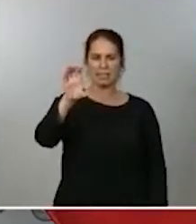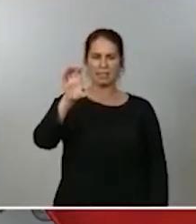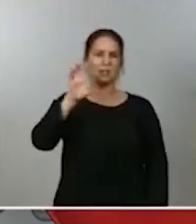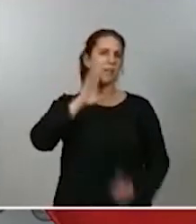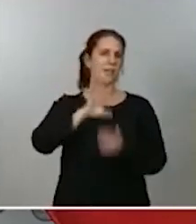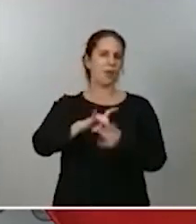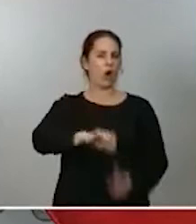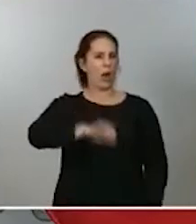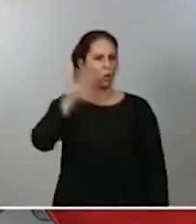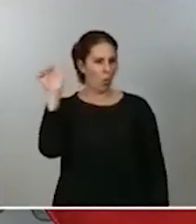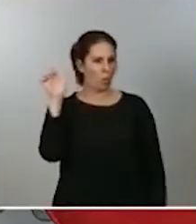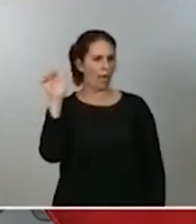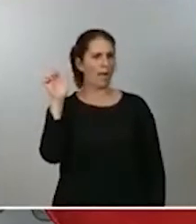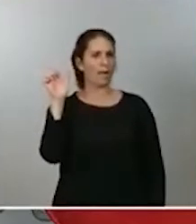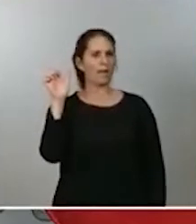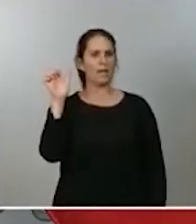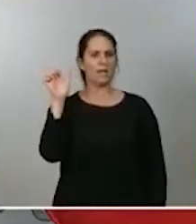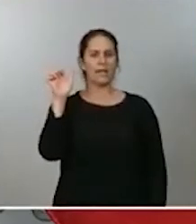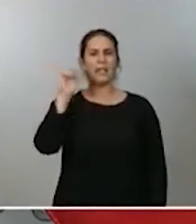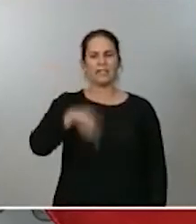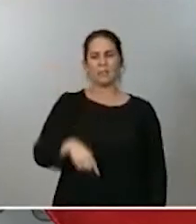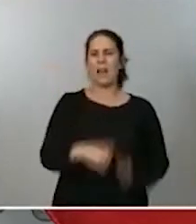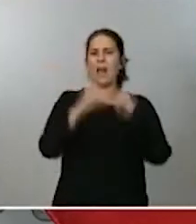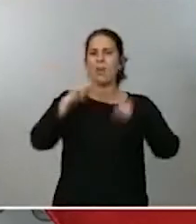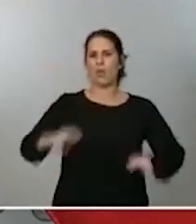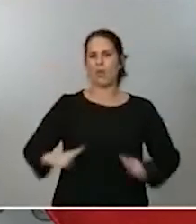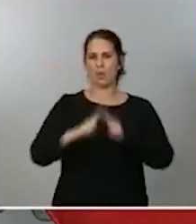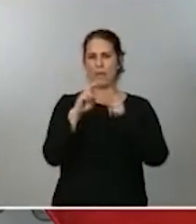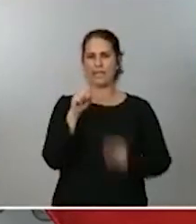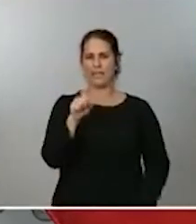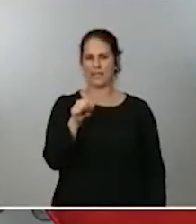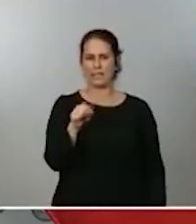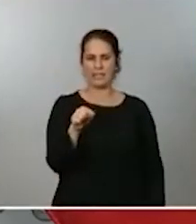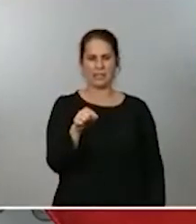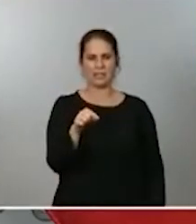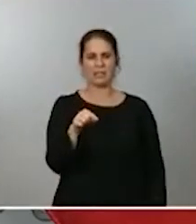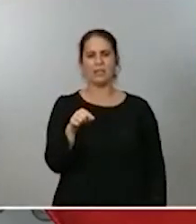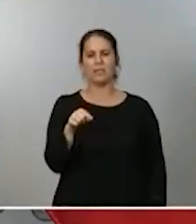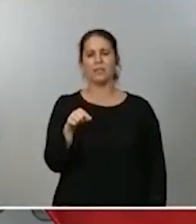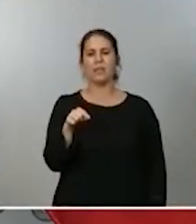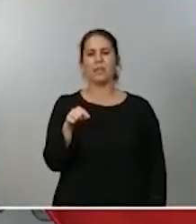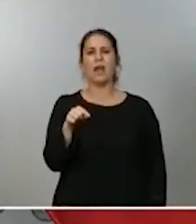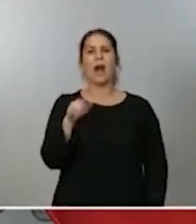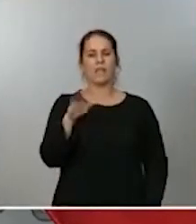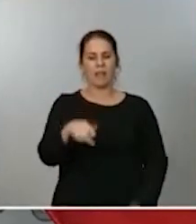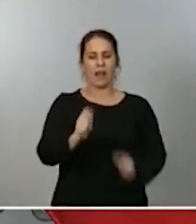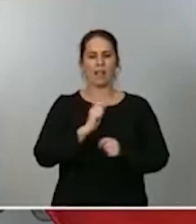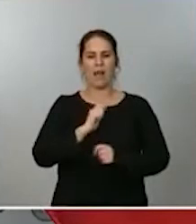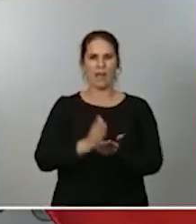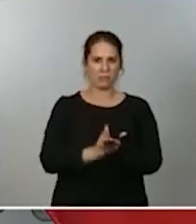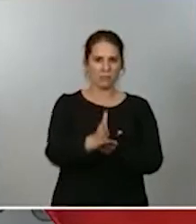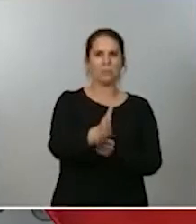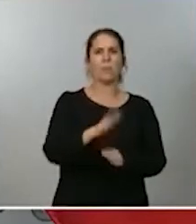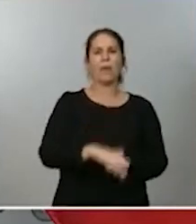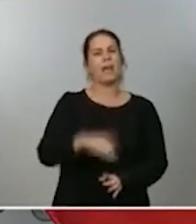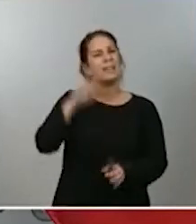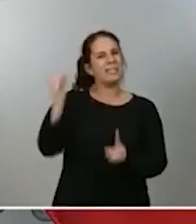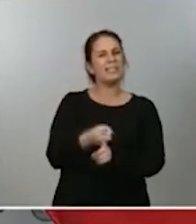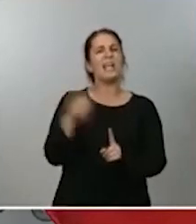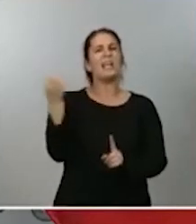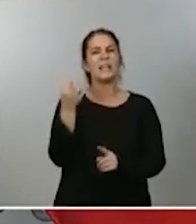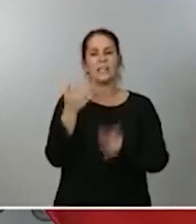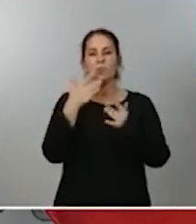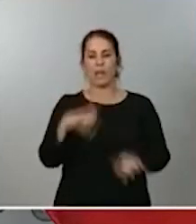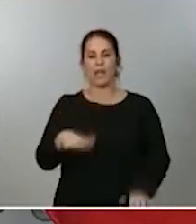y con el Acuerdo de París marcando la senda para lograr neutralidad climática no más tarde del